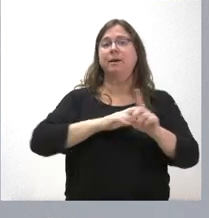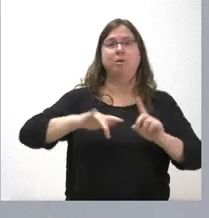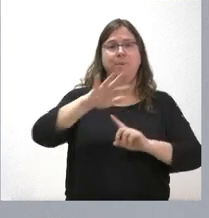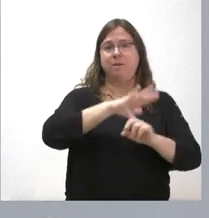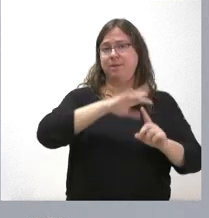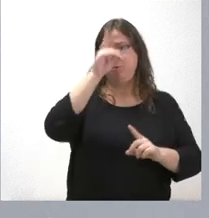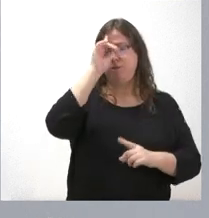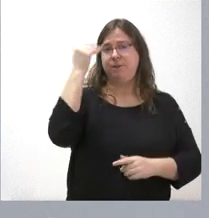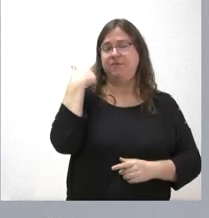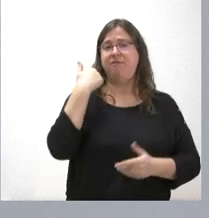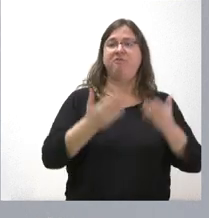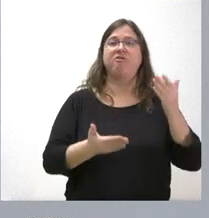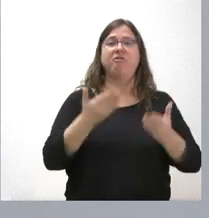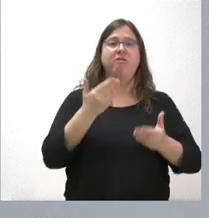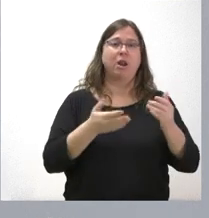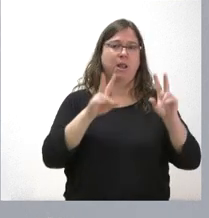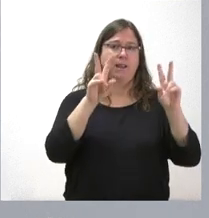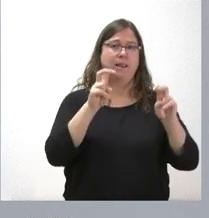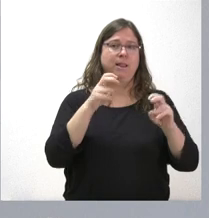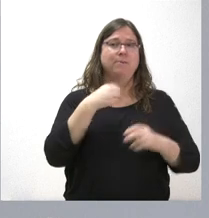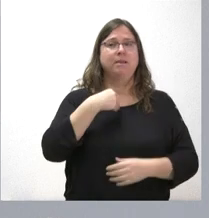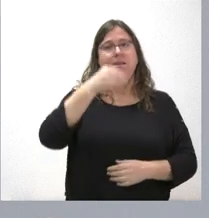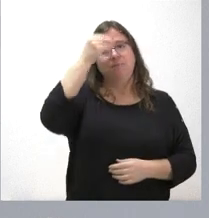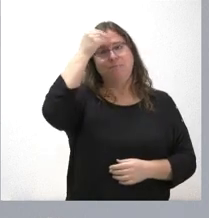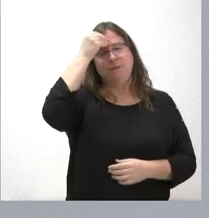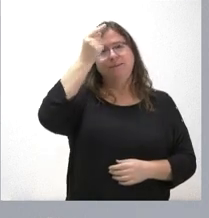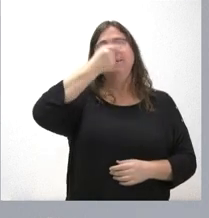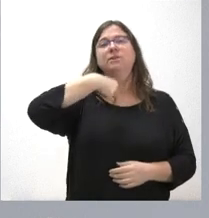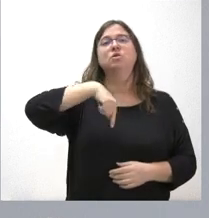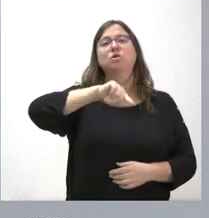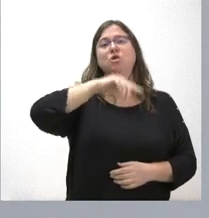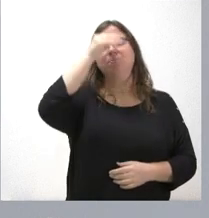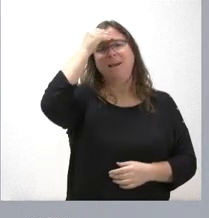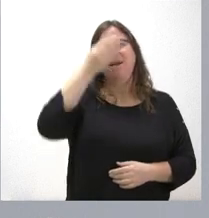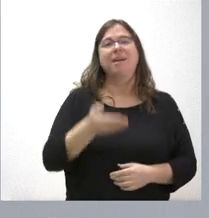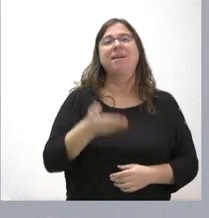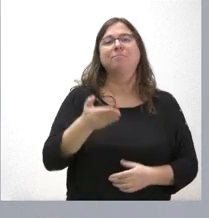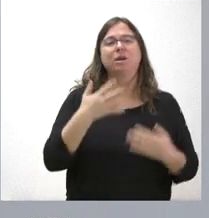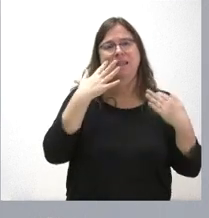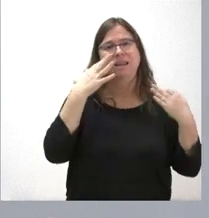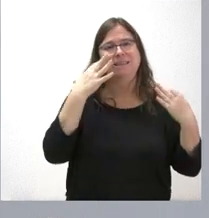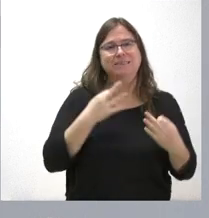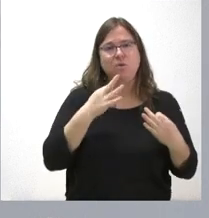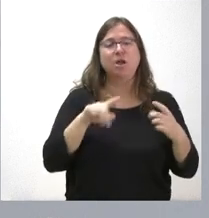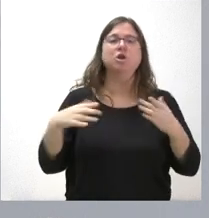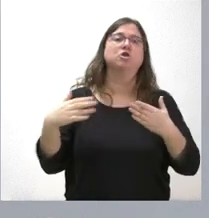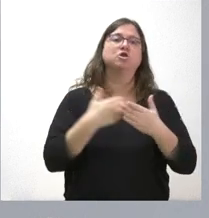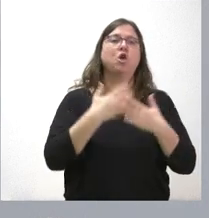cuando hizo la primera valoración de este aspecto lo que nosotros damos una importancia vital a la seguridad y todo lo que tenga que ver con el ámbito de la seguridad habrá que reforzarlo